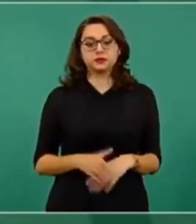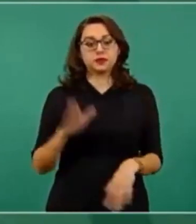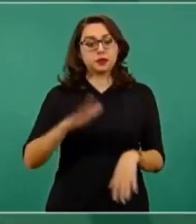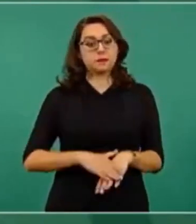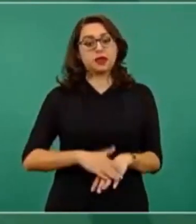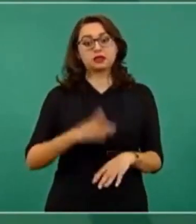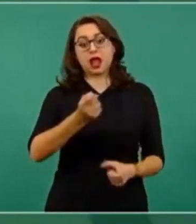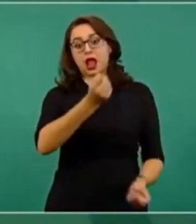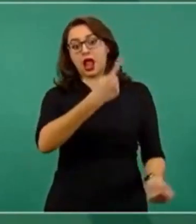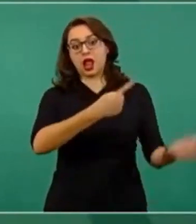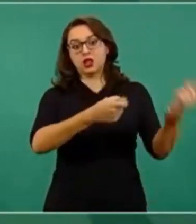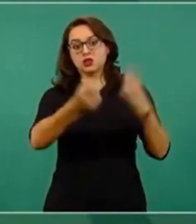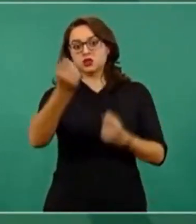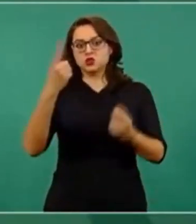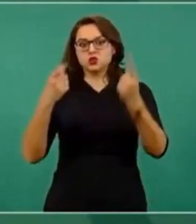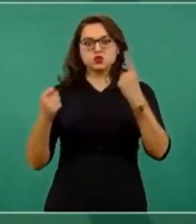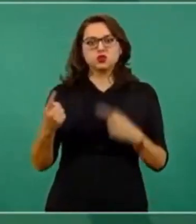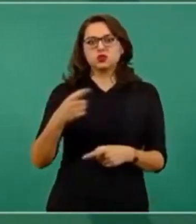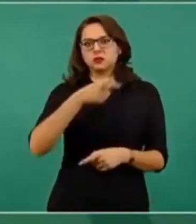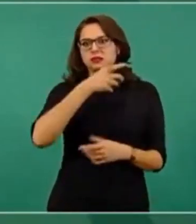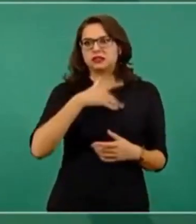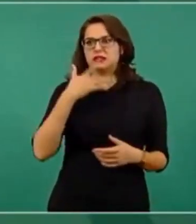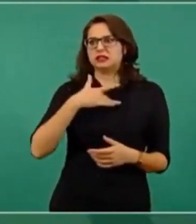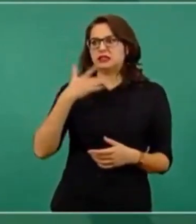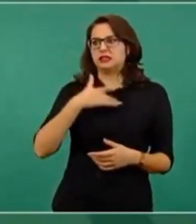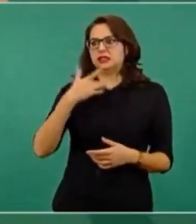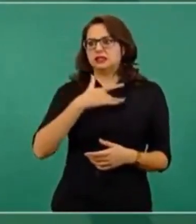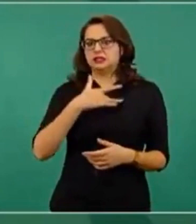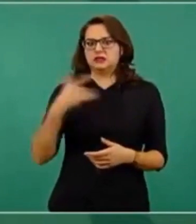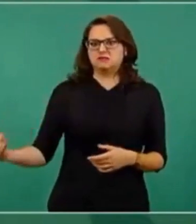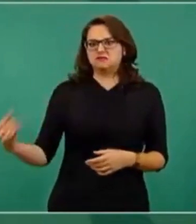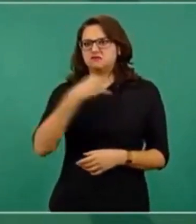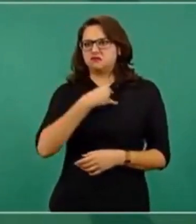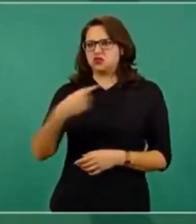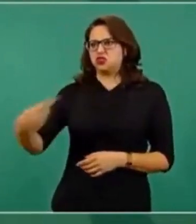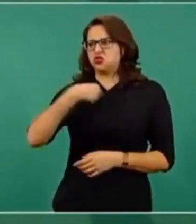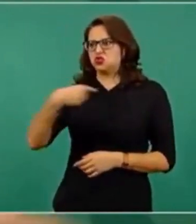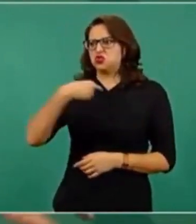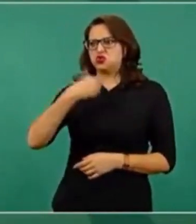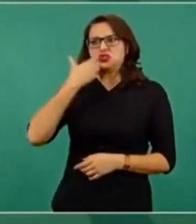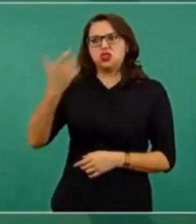que soy yo o